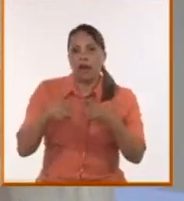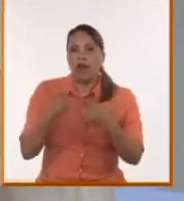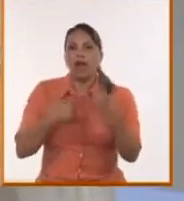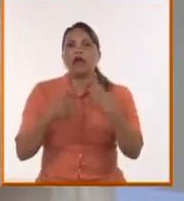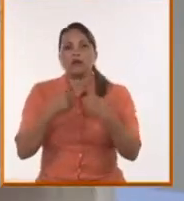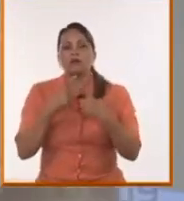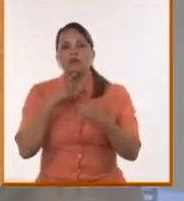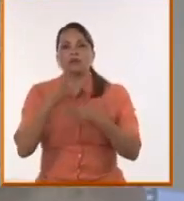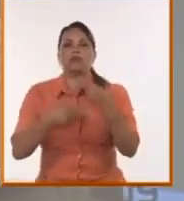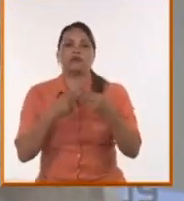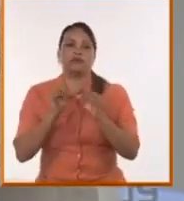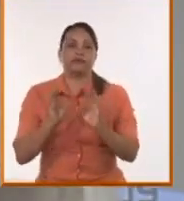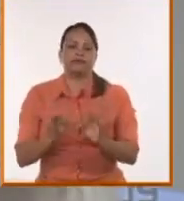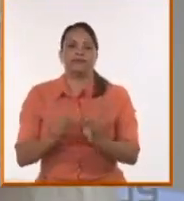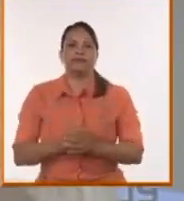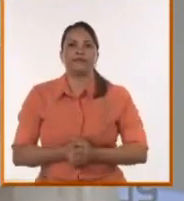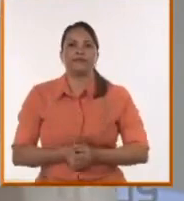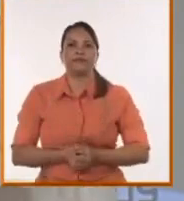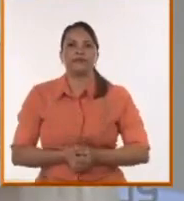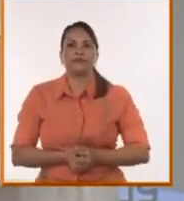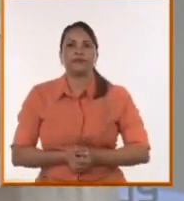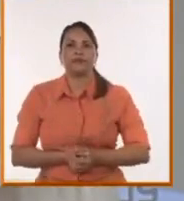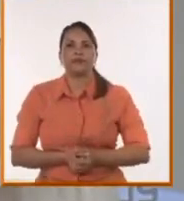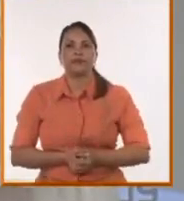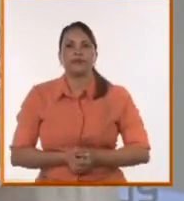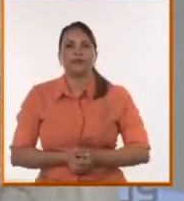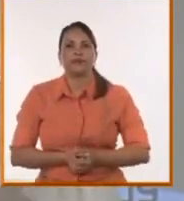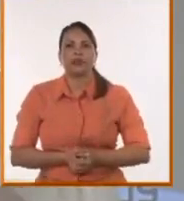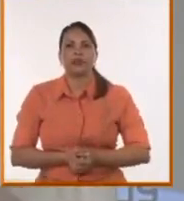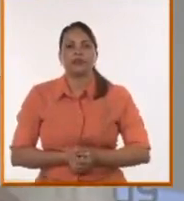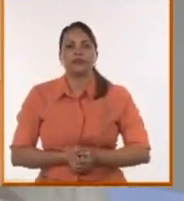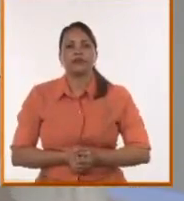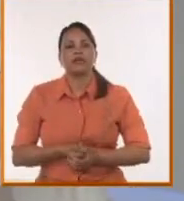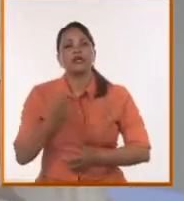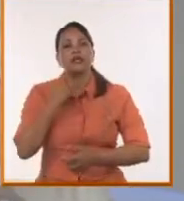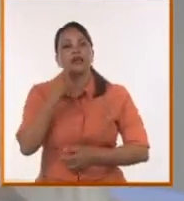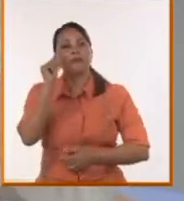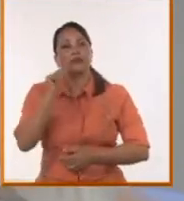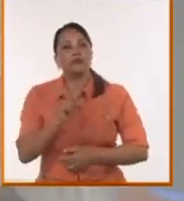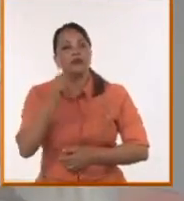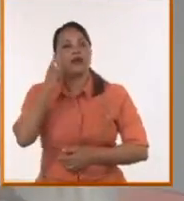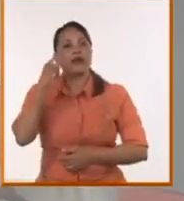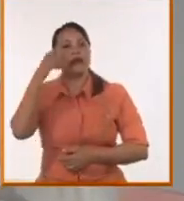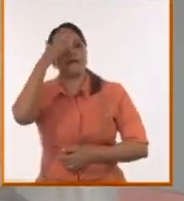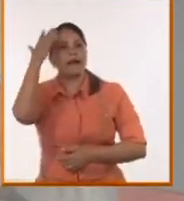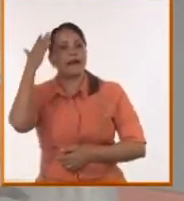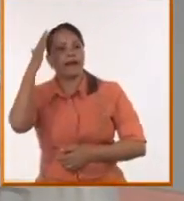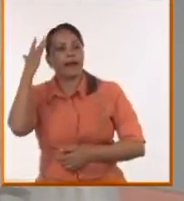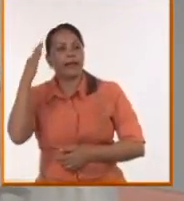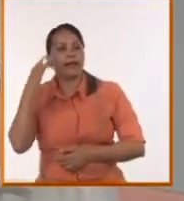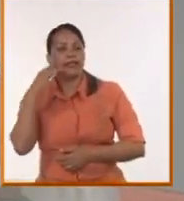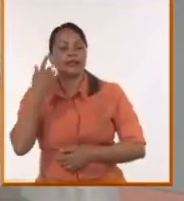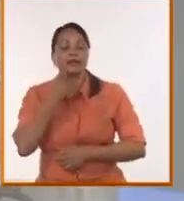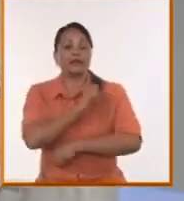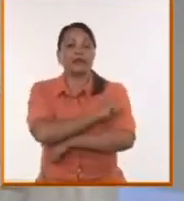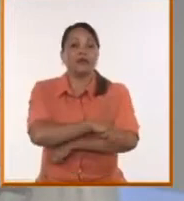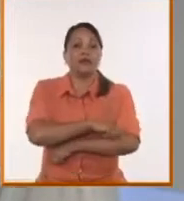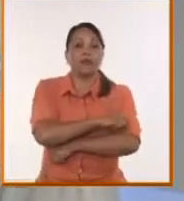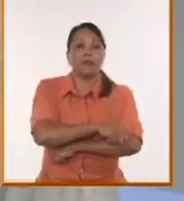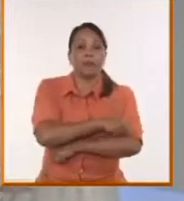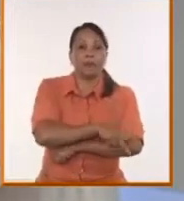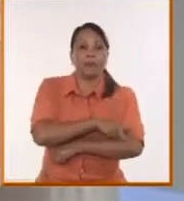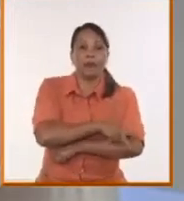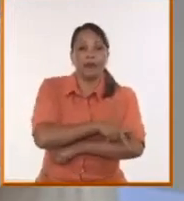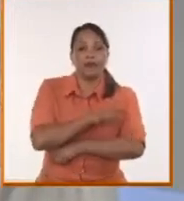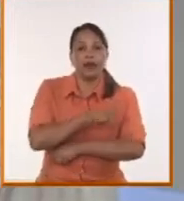gente quiere escuchar algo es porque hay una gran maquinaria generando imaginarios. Y los imaginarios que tenemos hoy por hoy en nuestros pueblos son imaginarios justamente